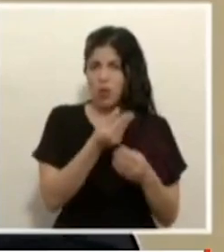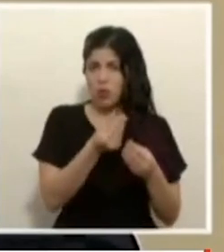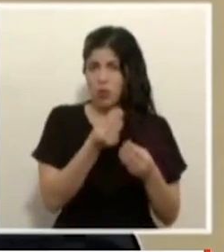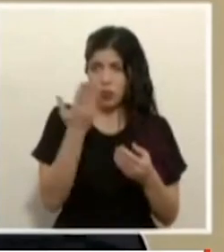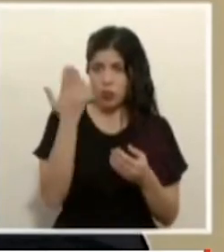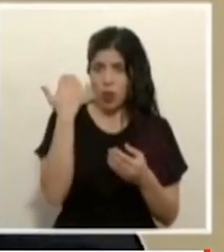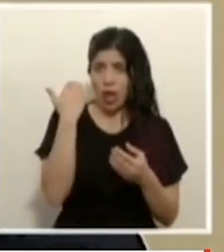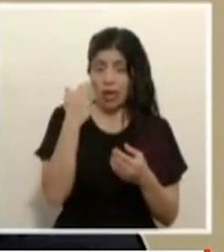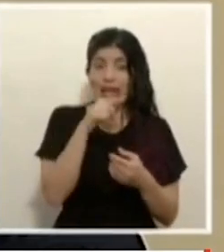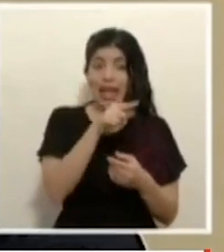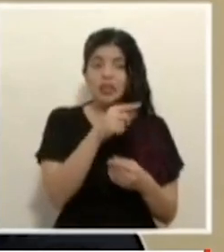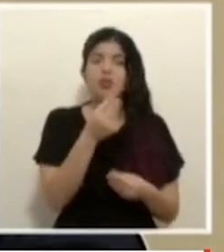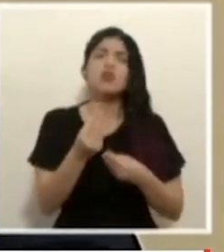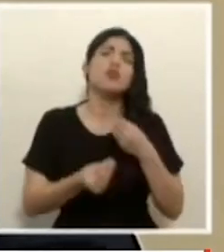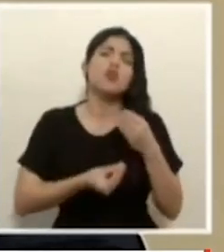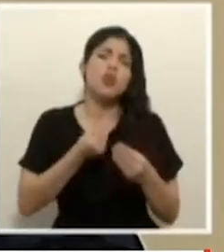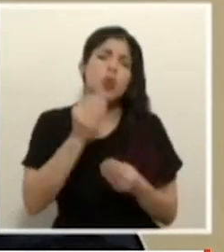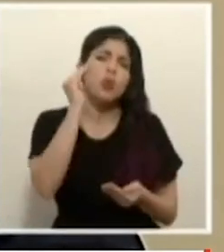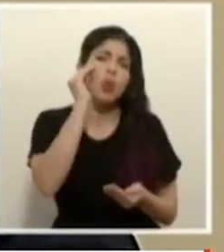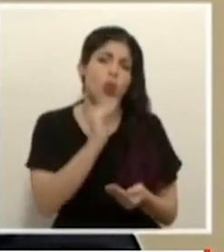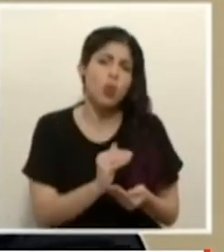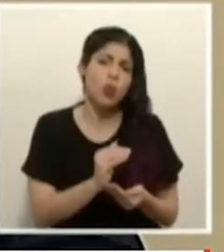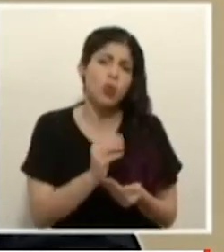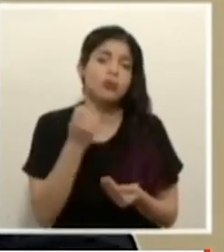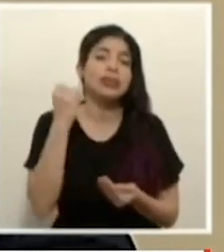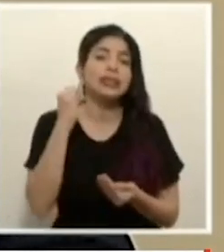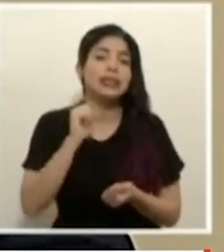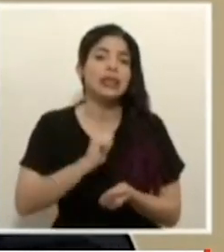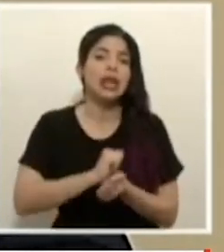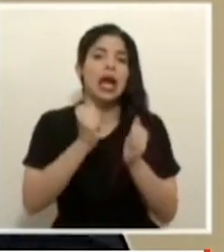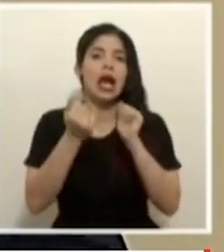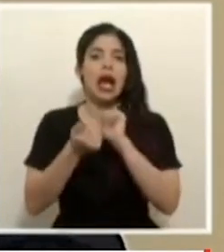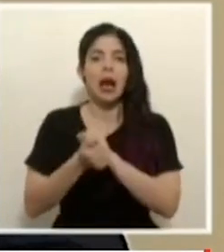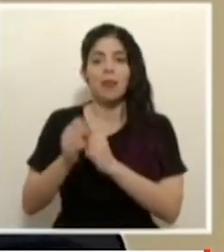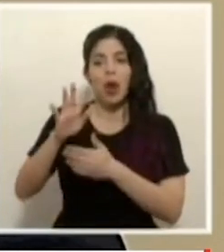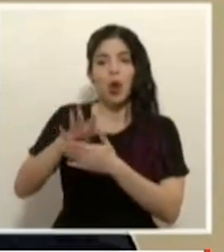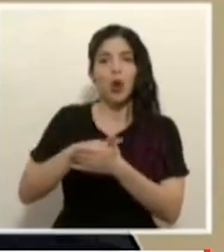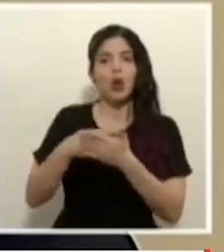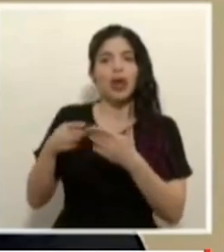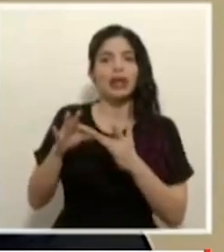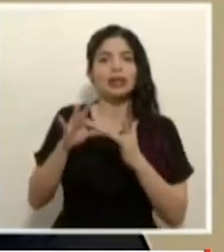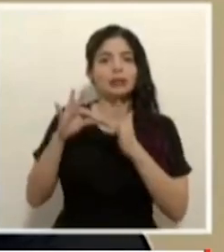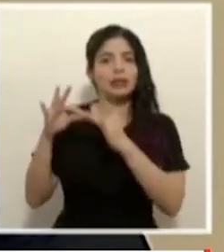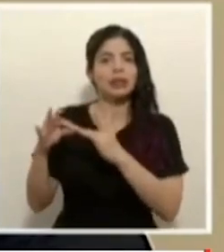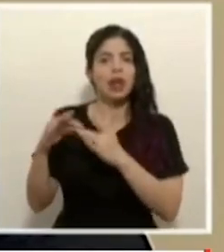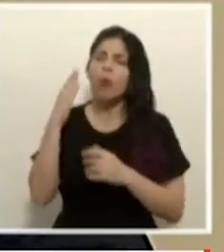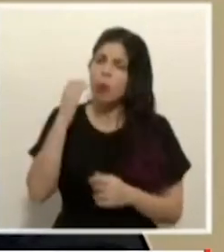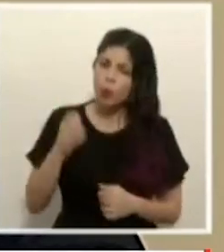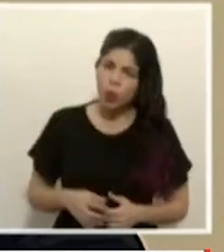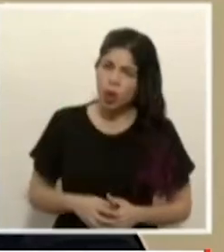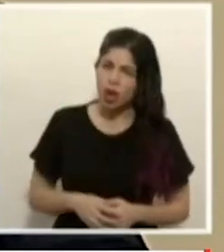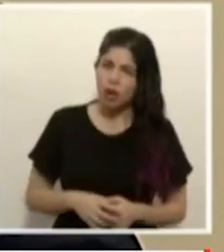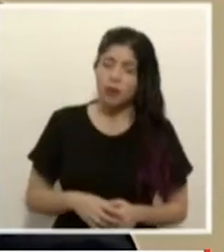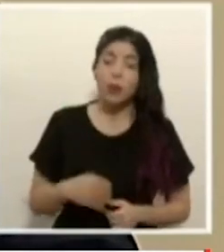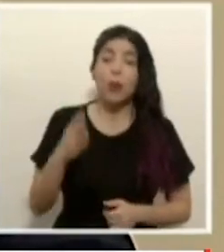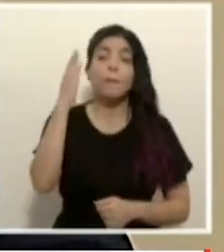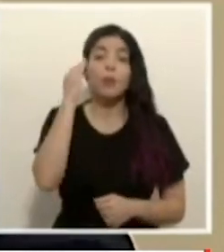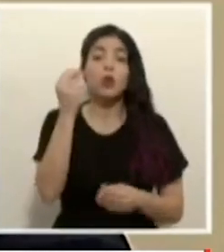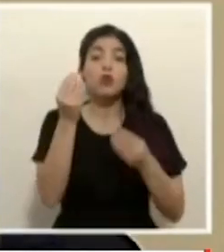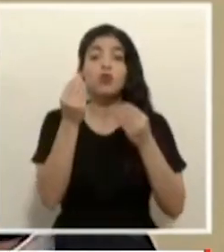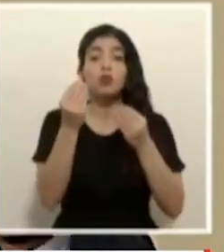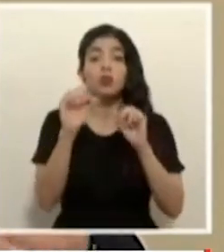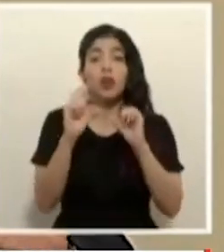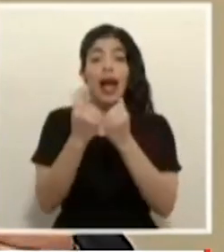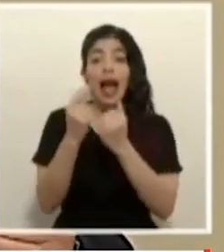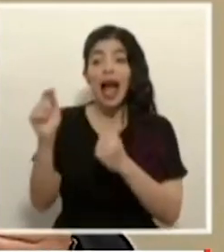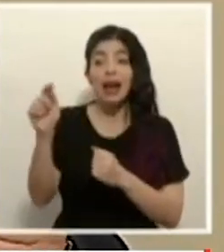podremos reducirlo haciendo el cambio a jornadas excepcionales ¿por qué? porque muchos sectores